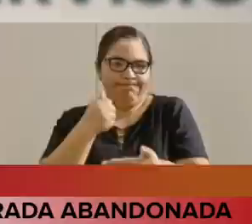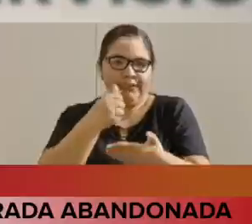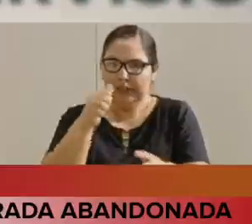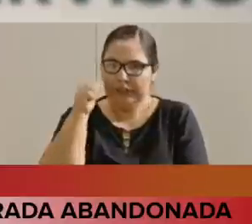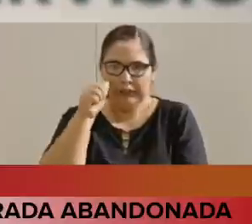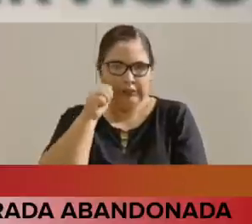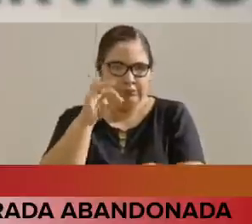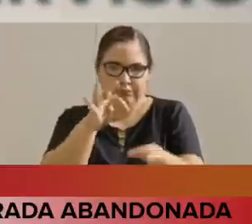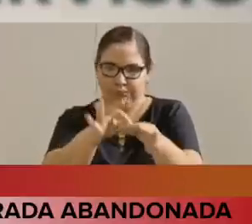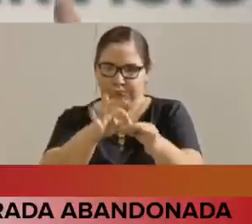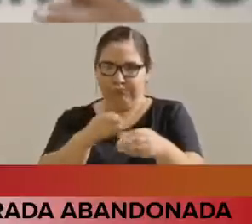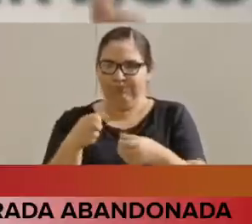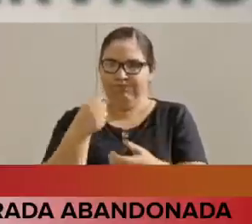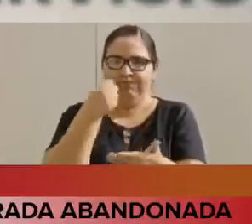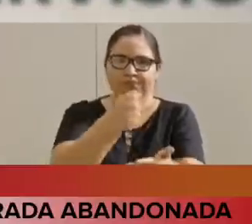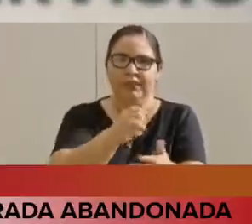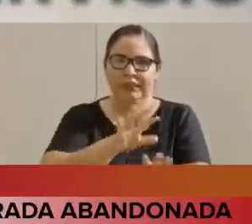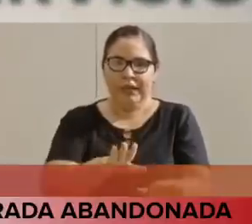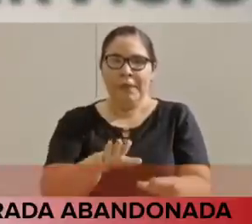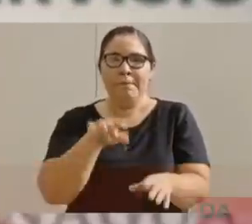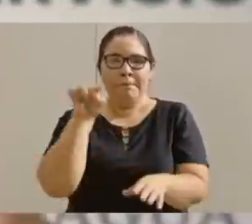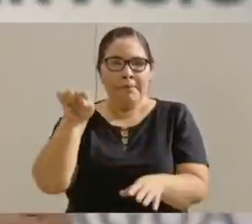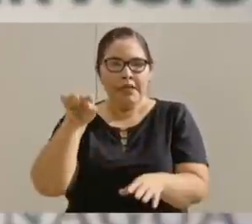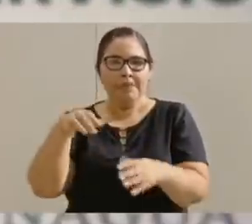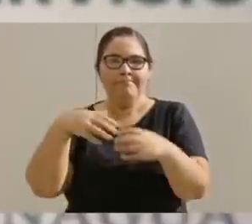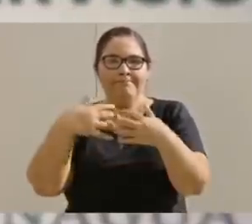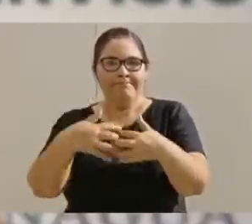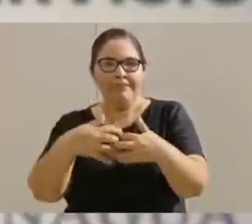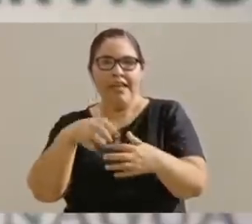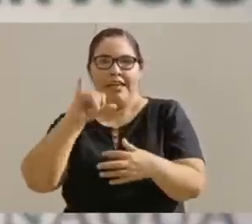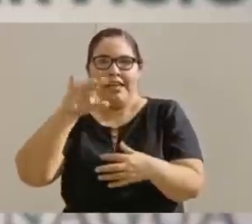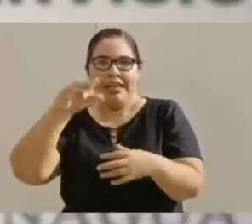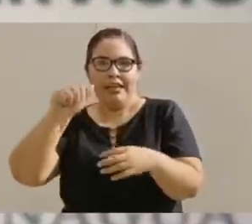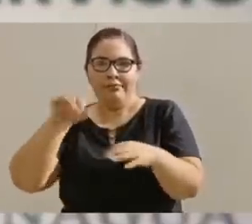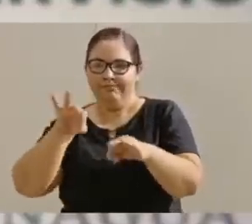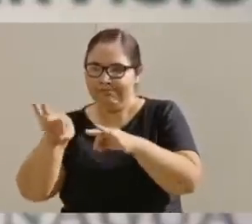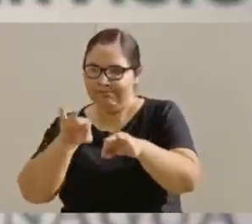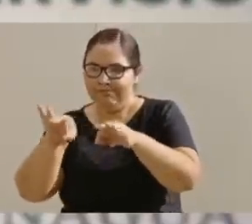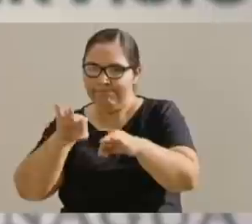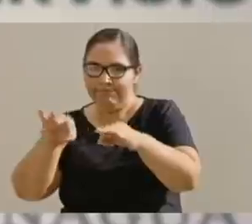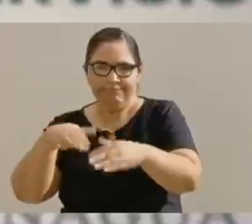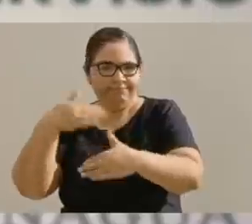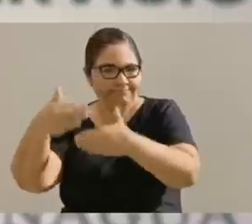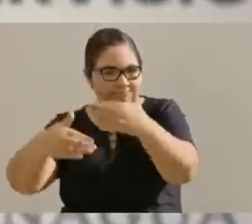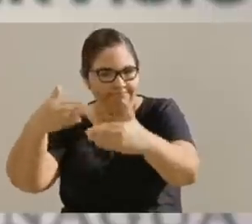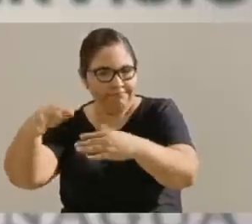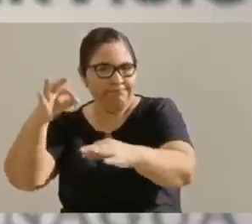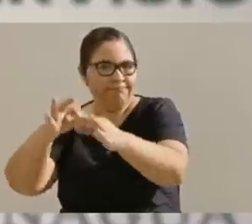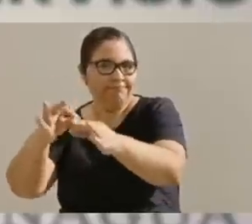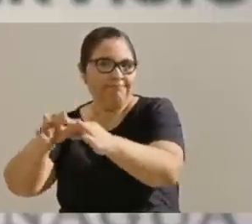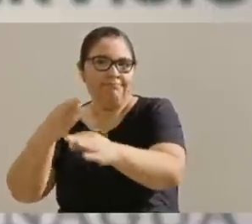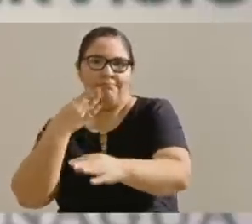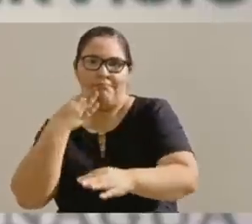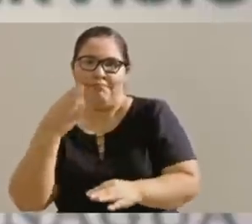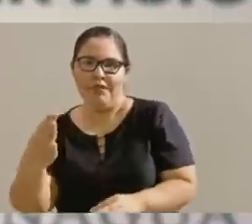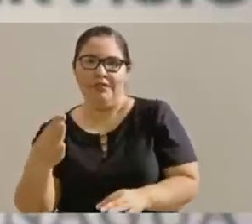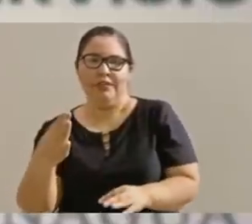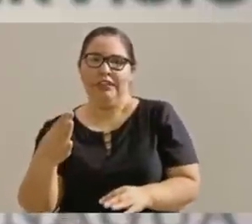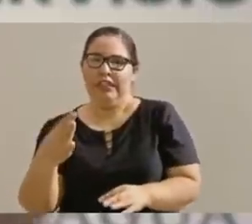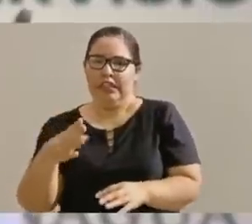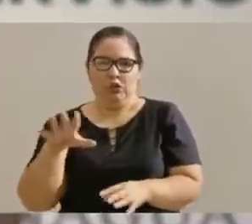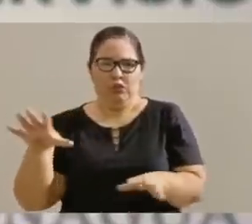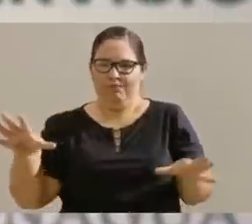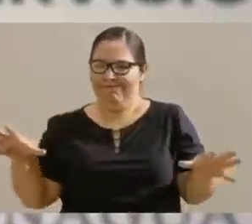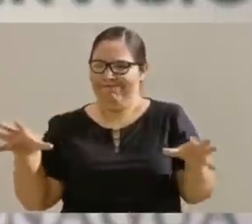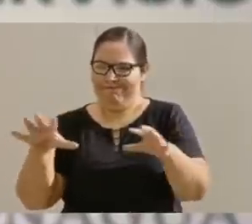que la empresa, que ICA avance con toda